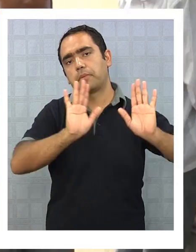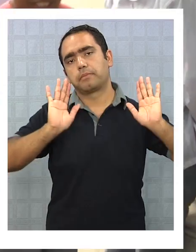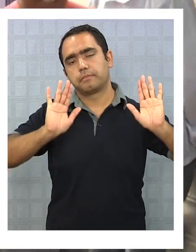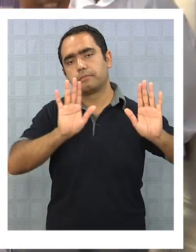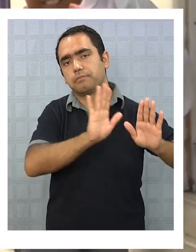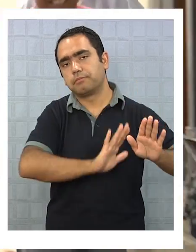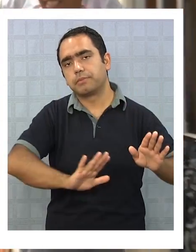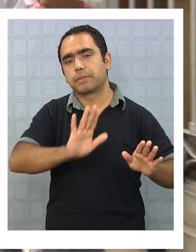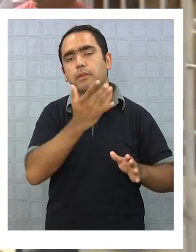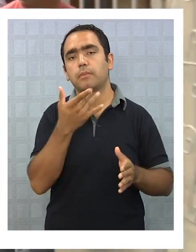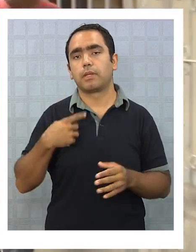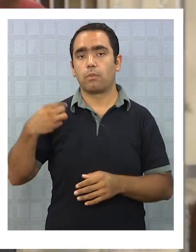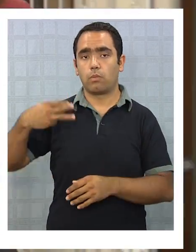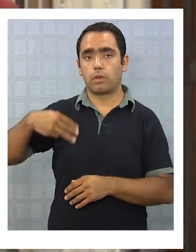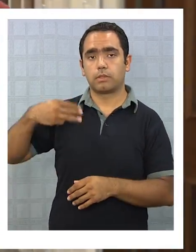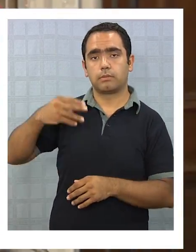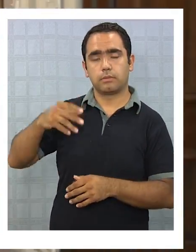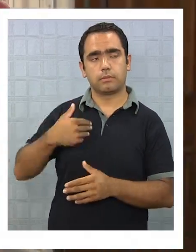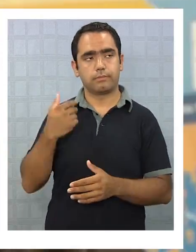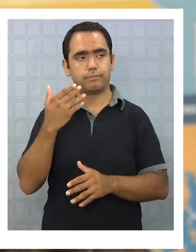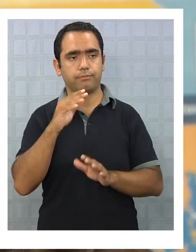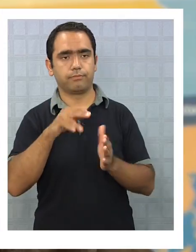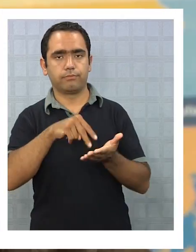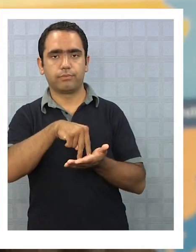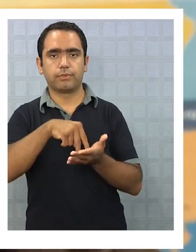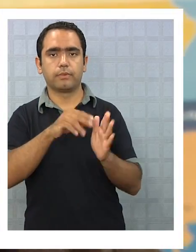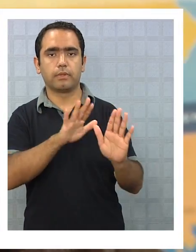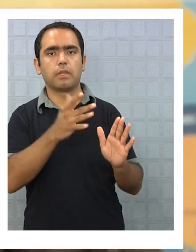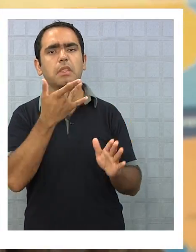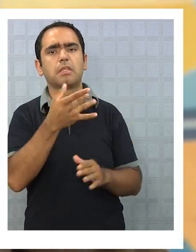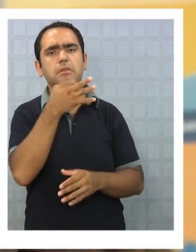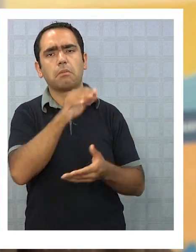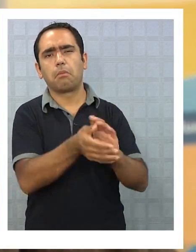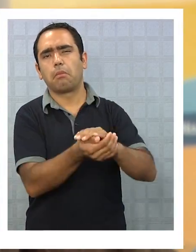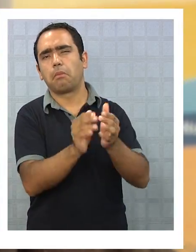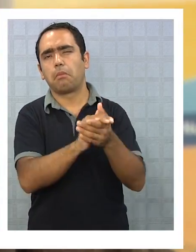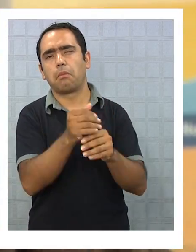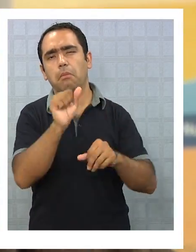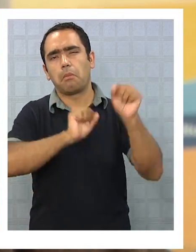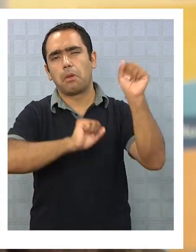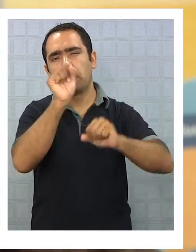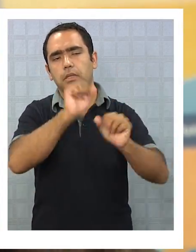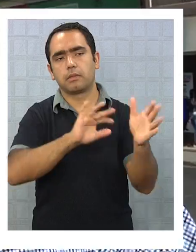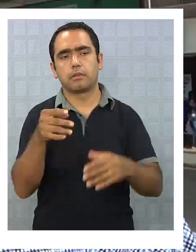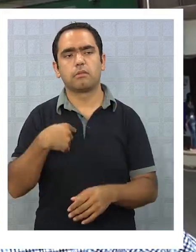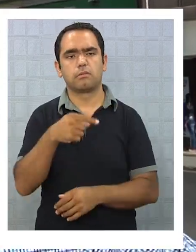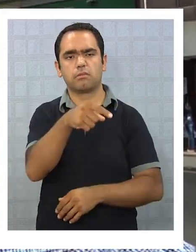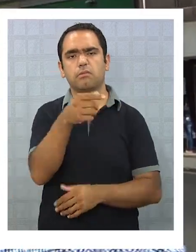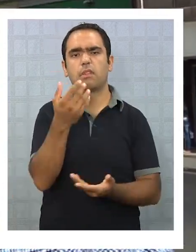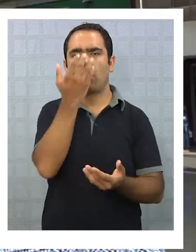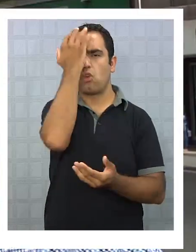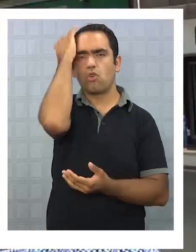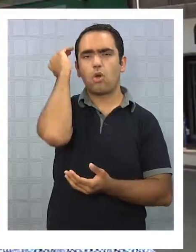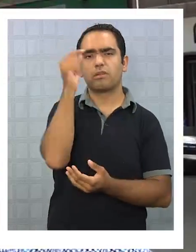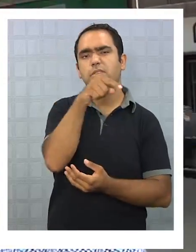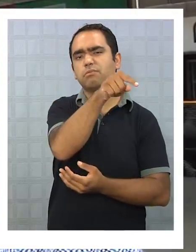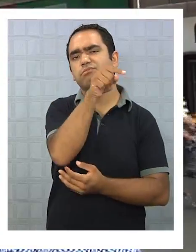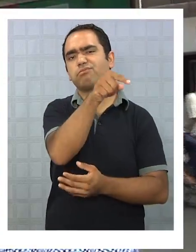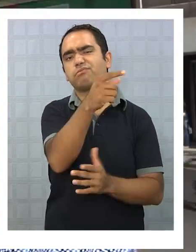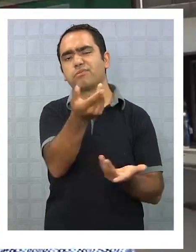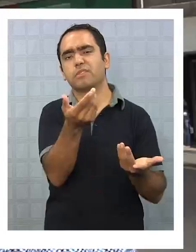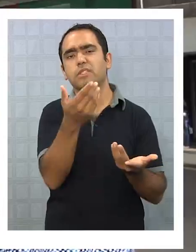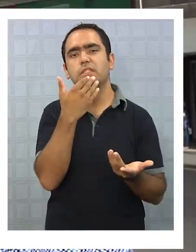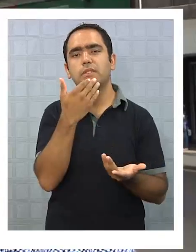aire, pues el municipio mantiene su postura y asegura que existieron fines políticos. Como digo, la mezquintad política del Senado Rossi